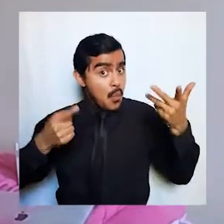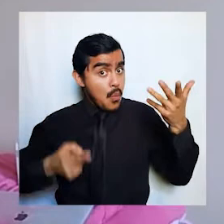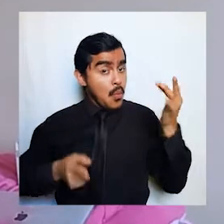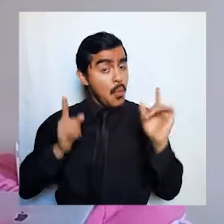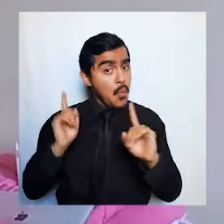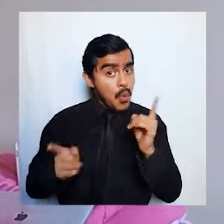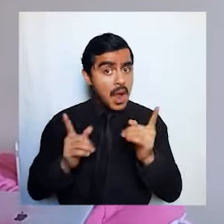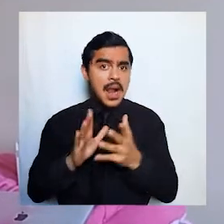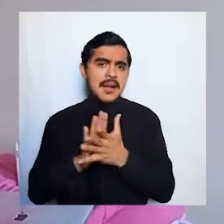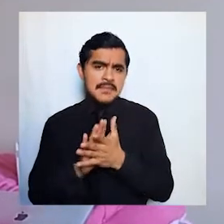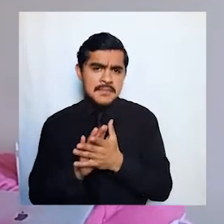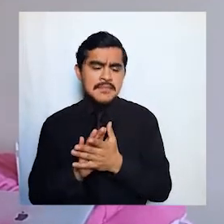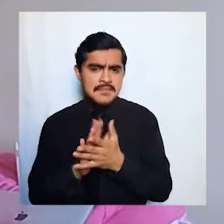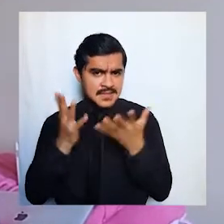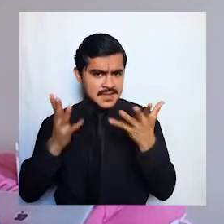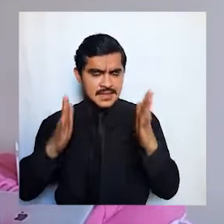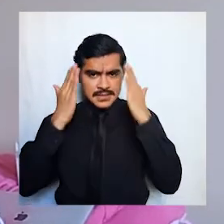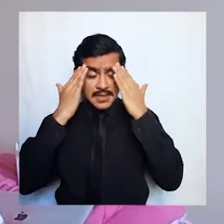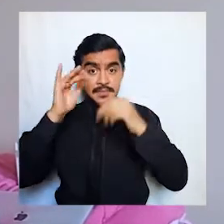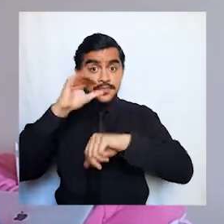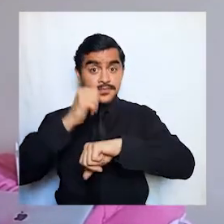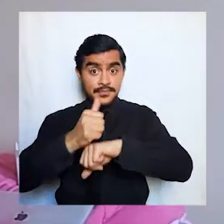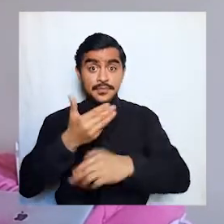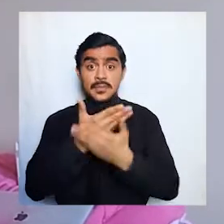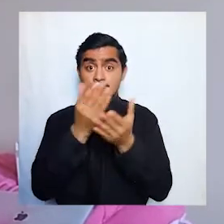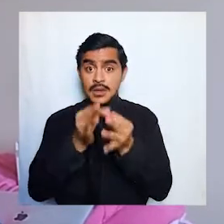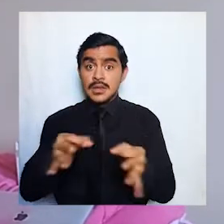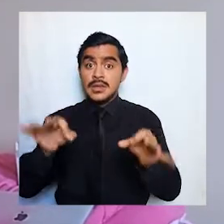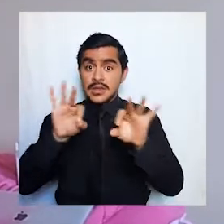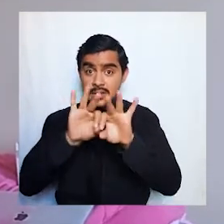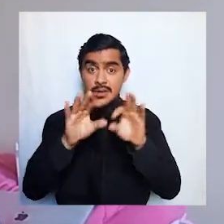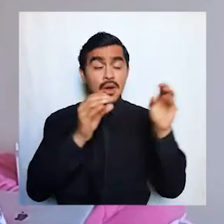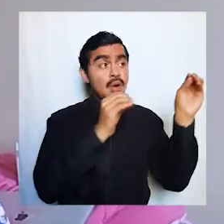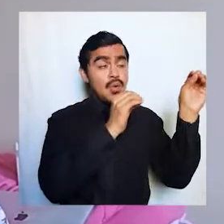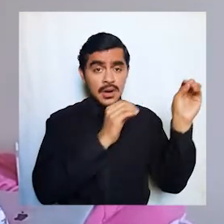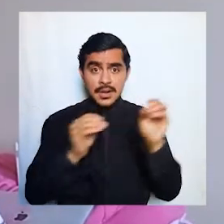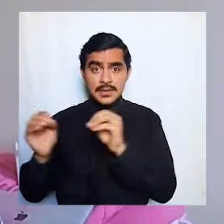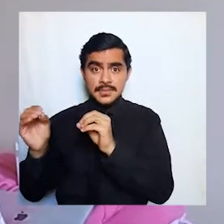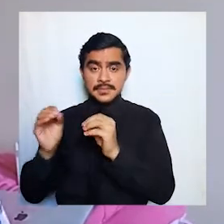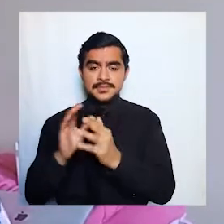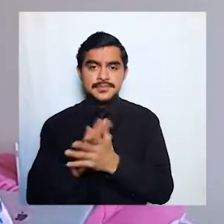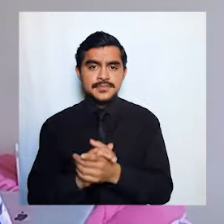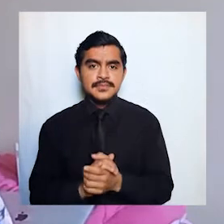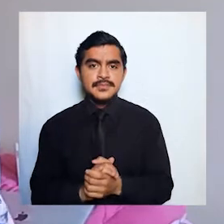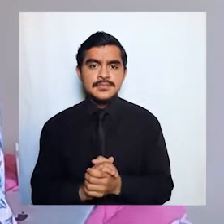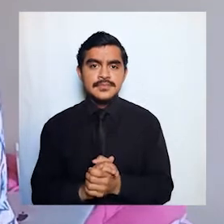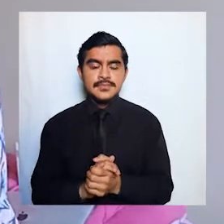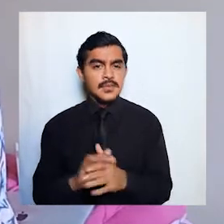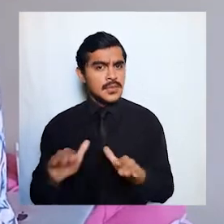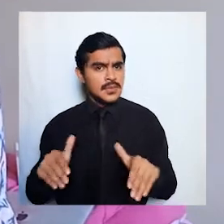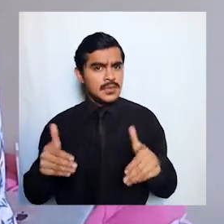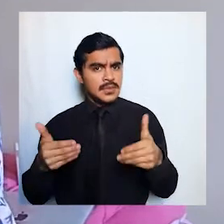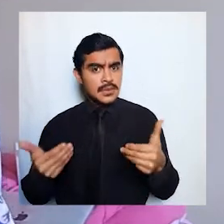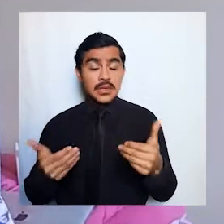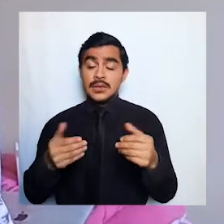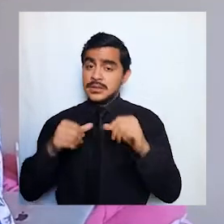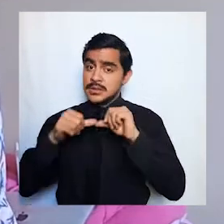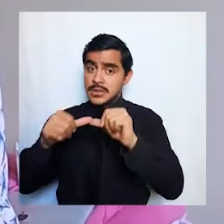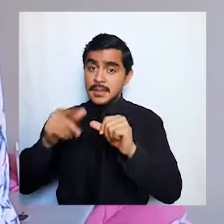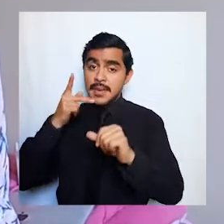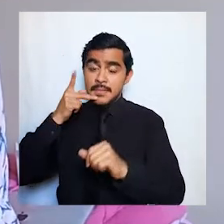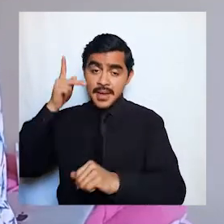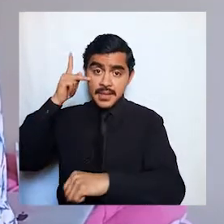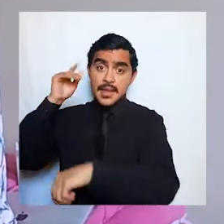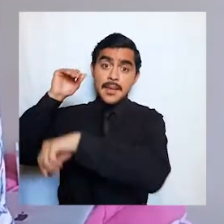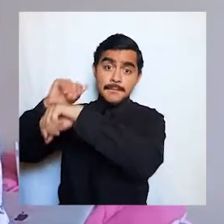plataformas que hay en internet lo importante es organizarse y obviamente siempre el permiso de tus papás